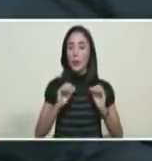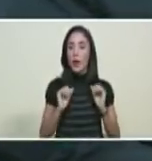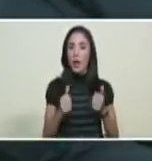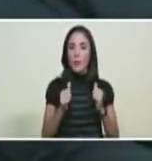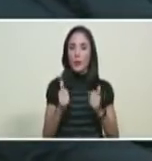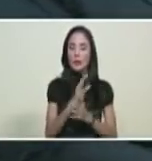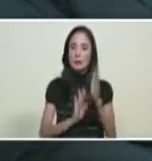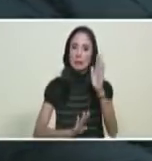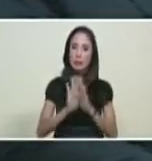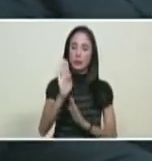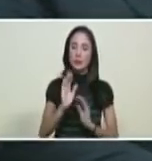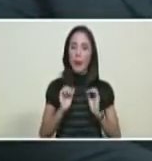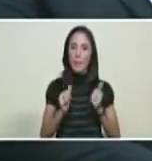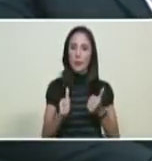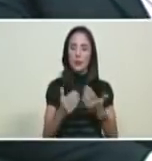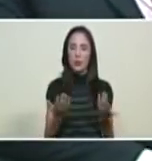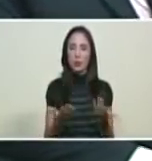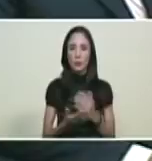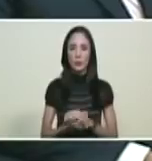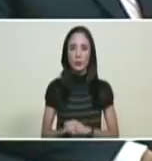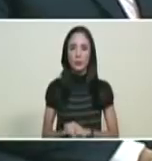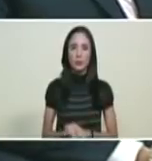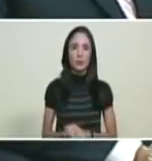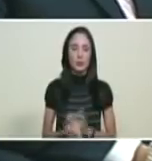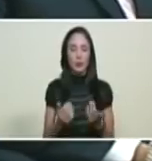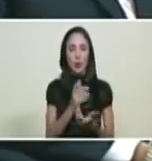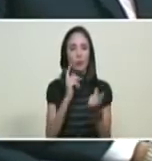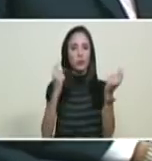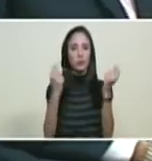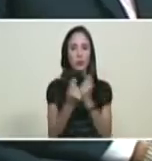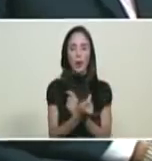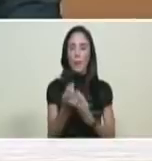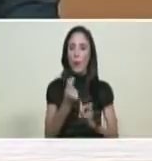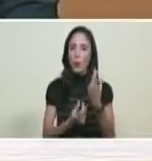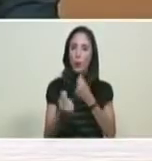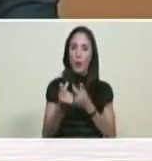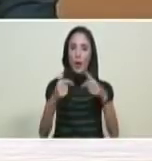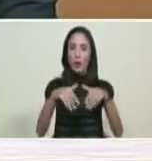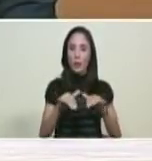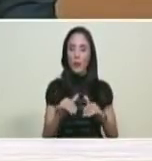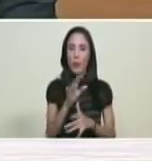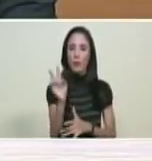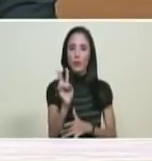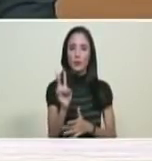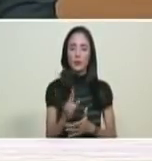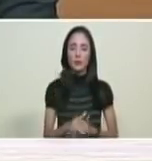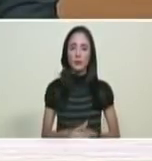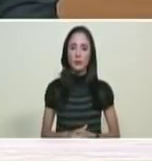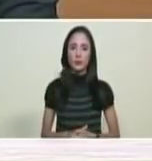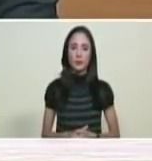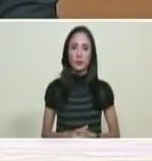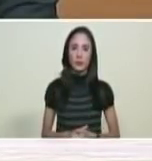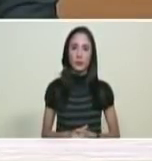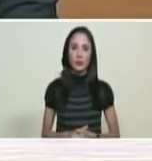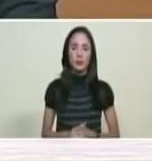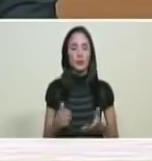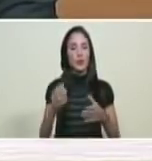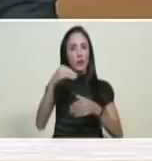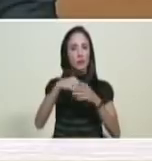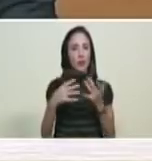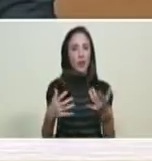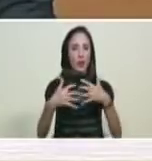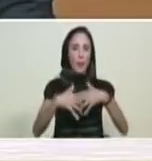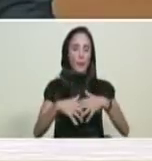a una nueva era dentro de la empresa